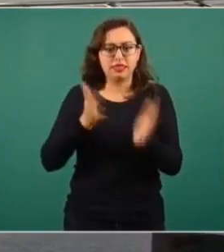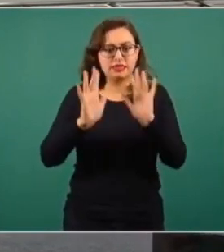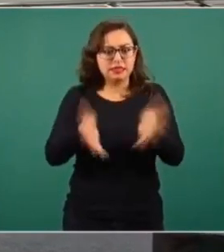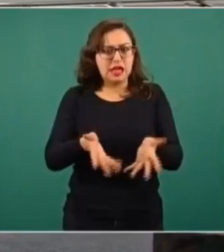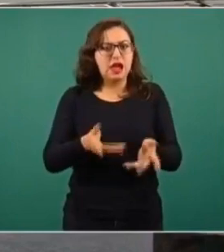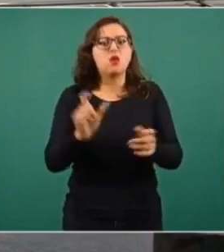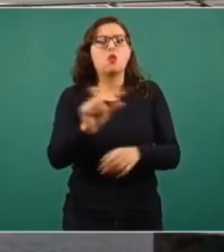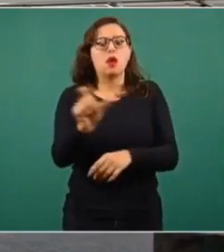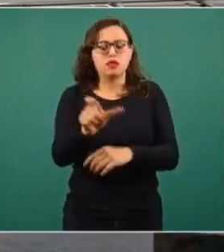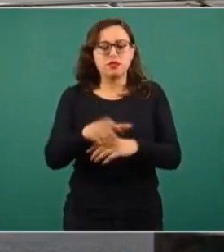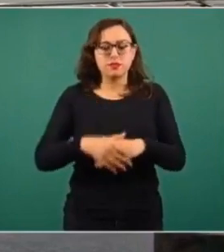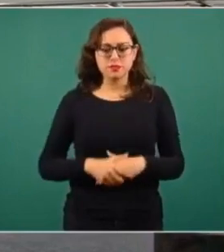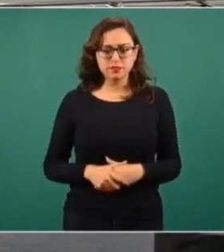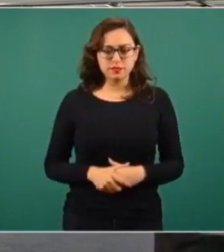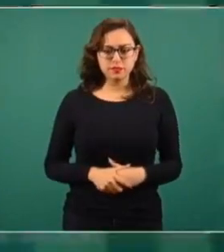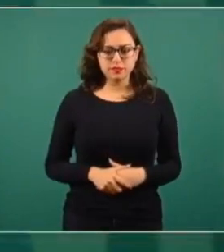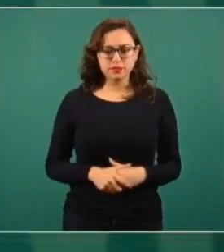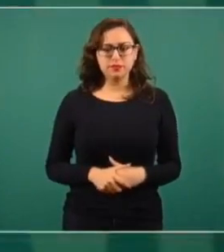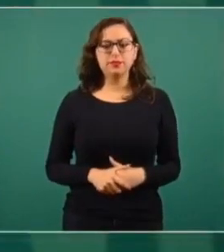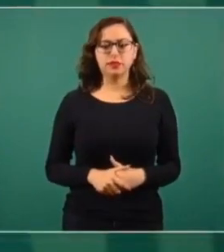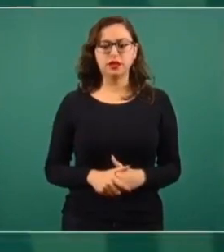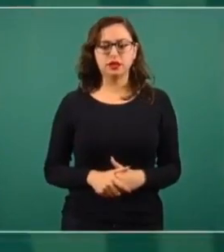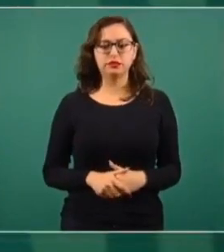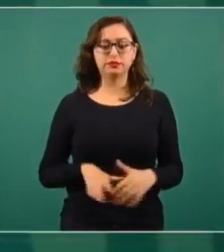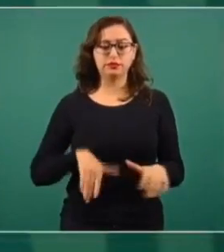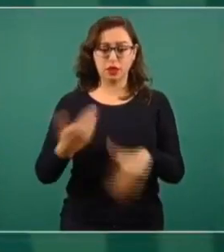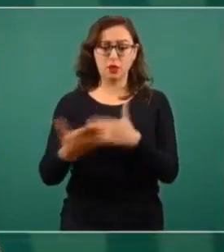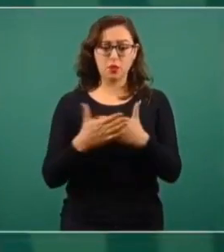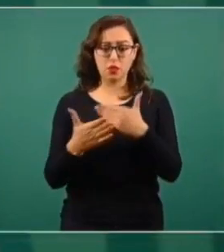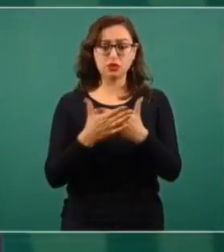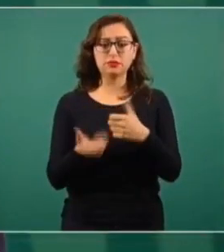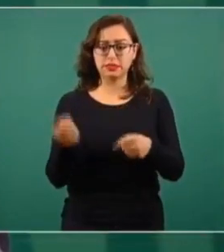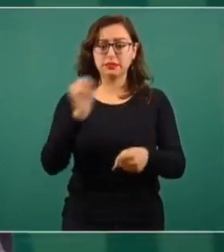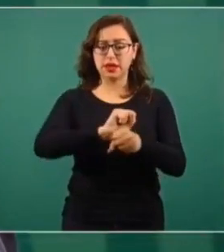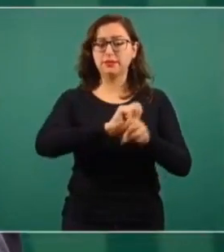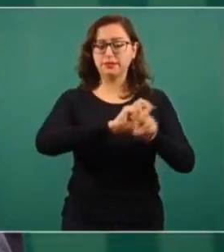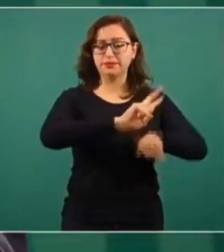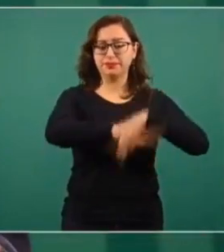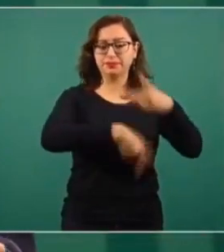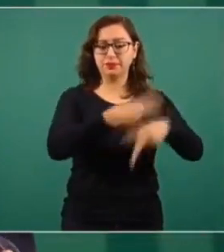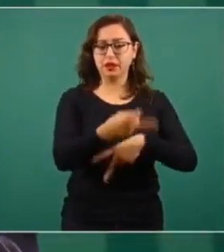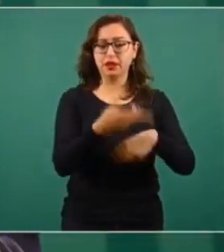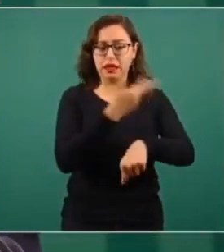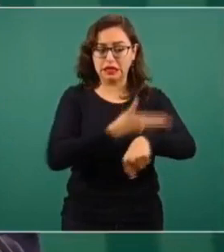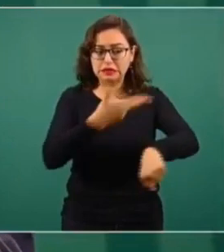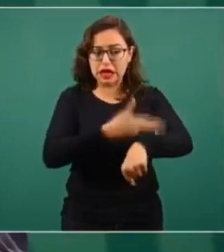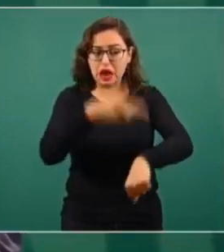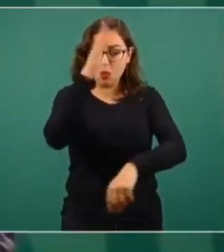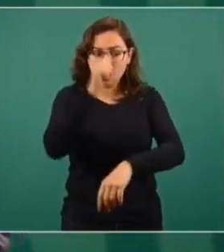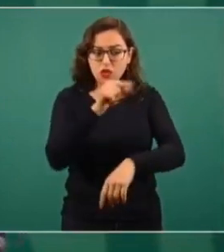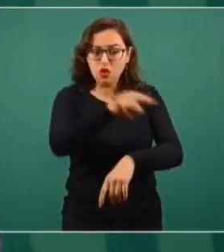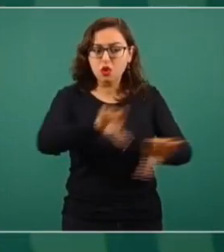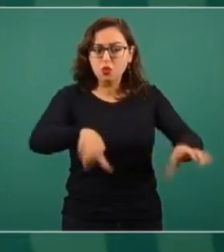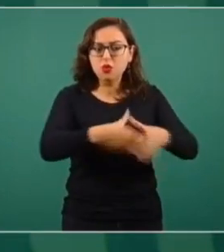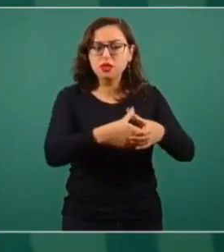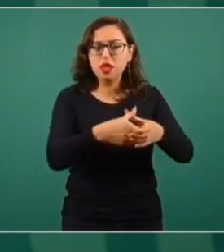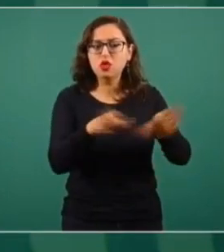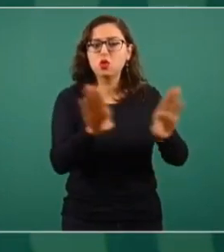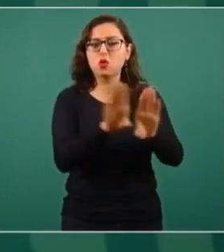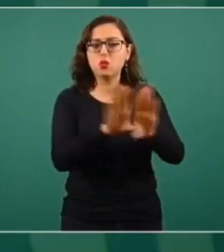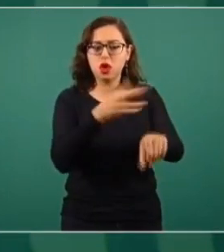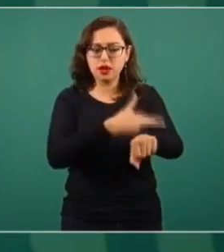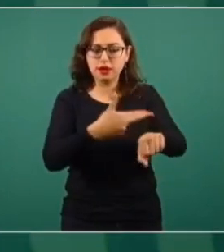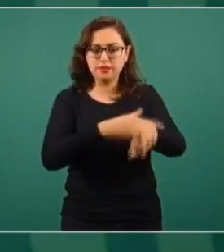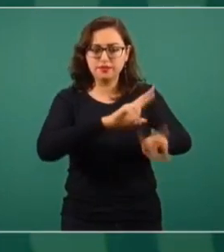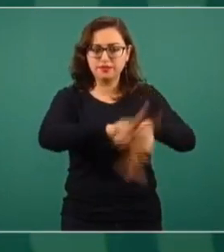próxima semana, estamos afiando los detalles con los representantes de la comunidad. Y contesto de manera muy puntual. No vamos a